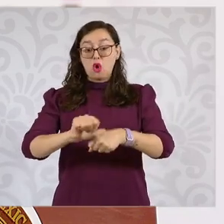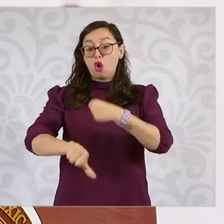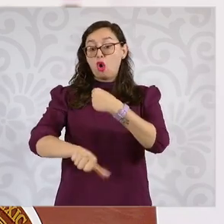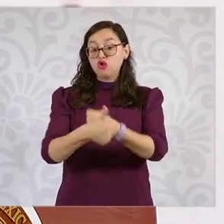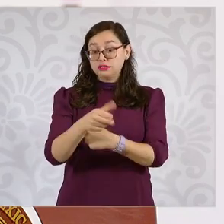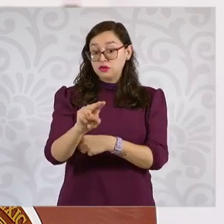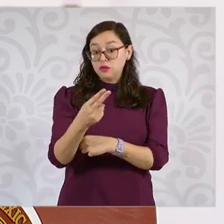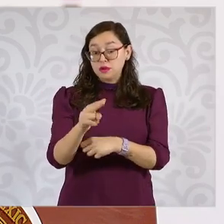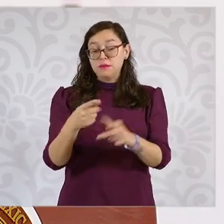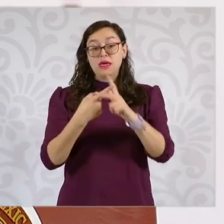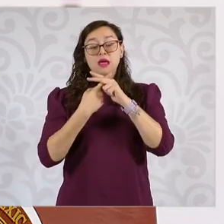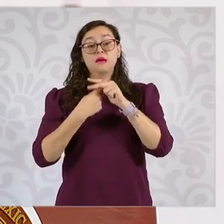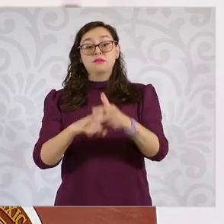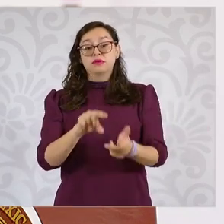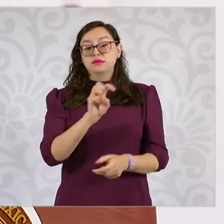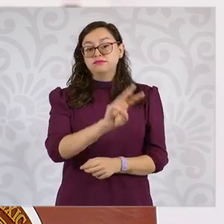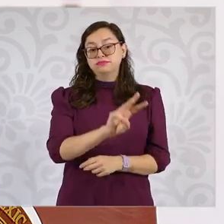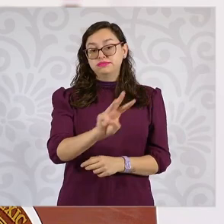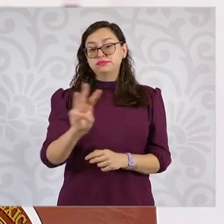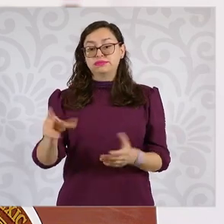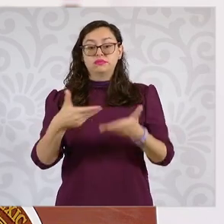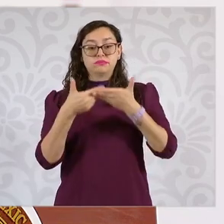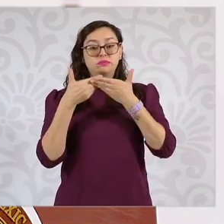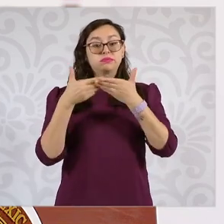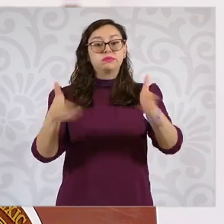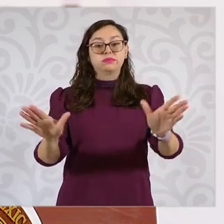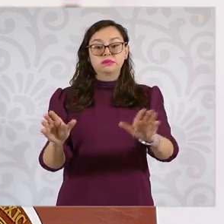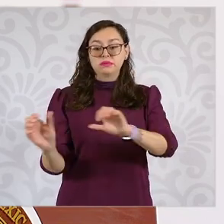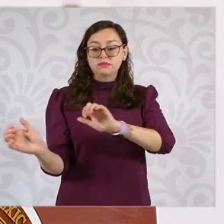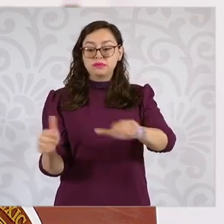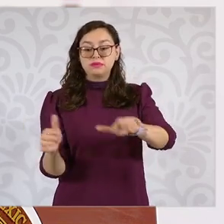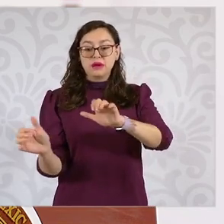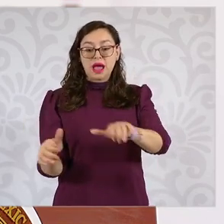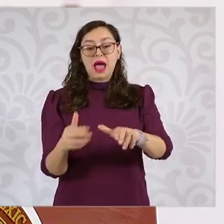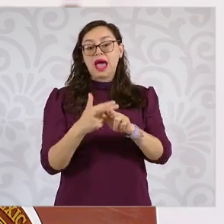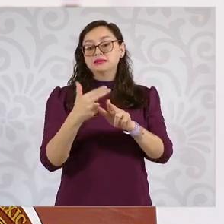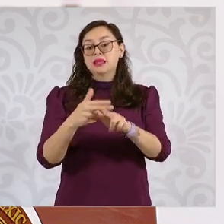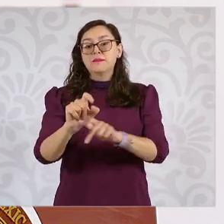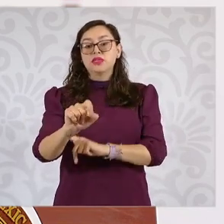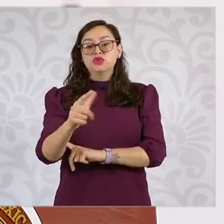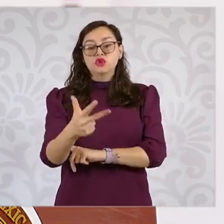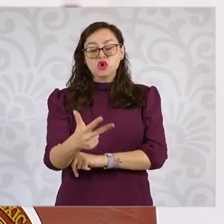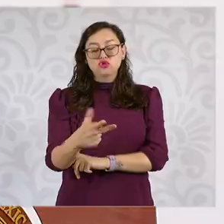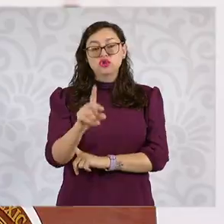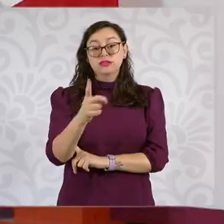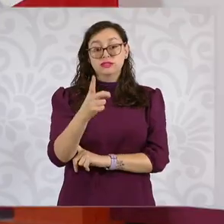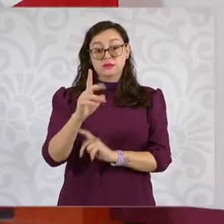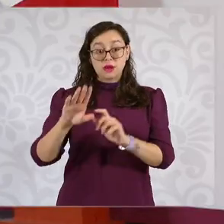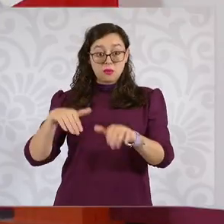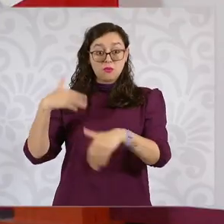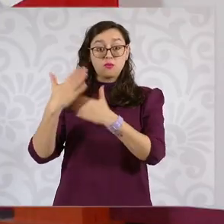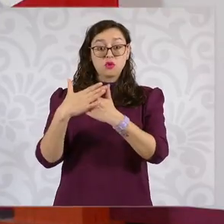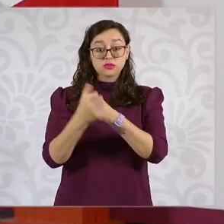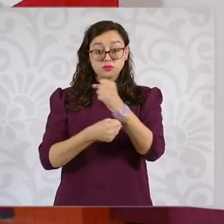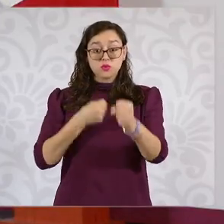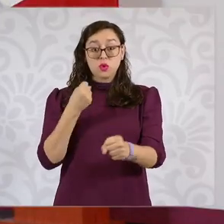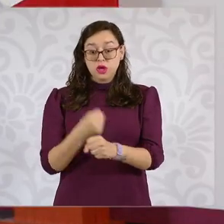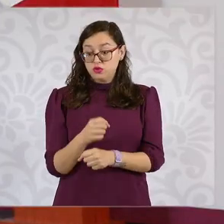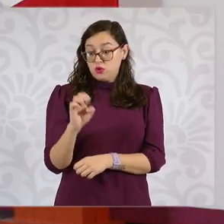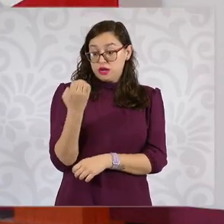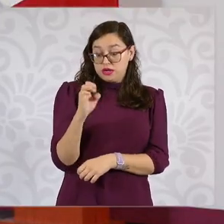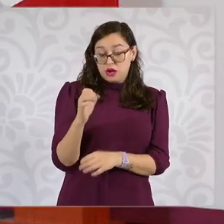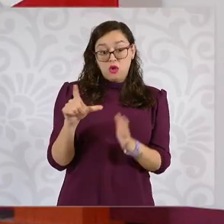línea hasta el 18 de diciembre para que a partir del 2025 inicie la distribución de las tarjetas